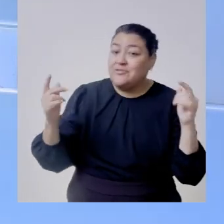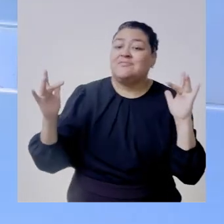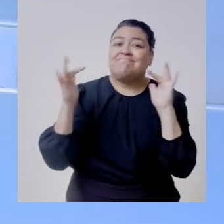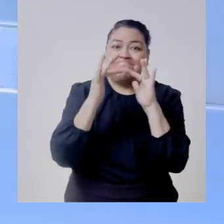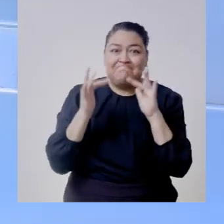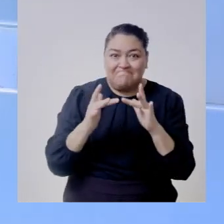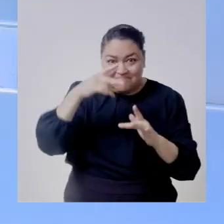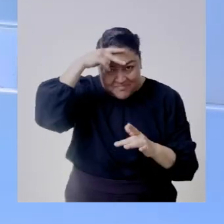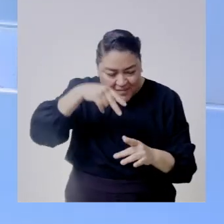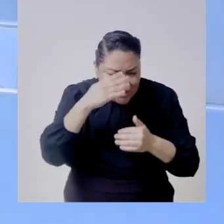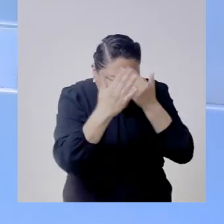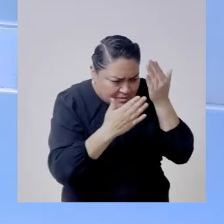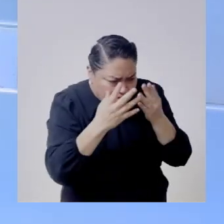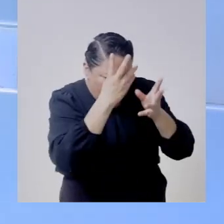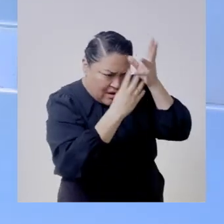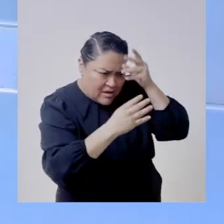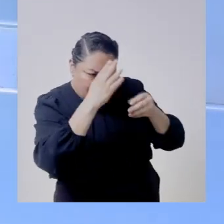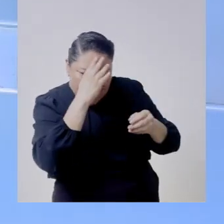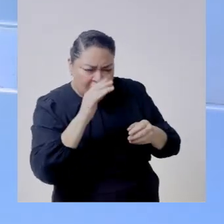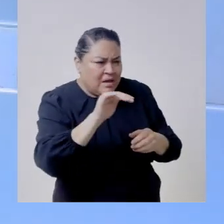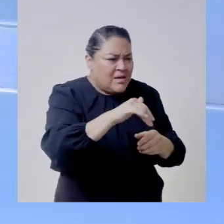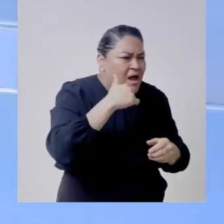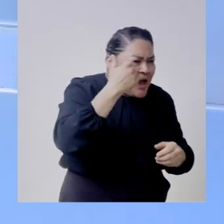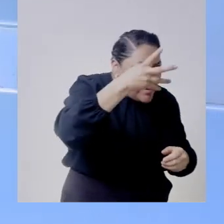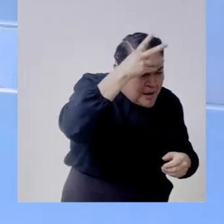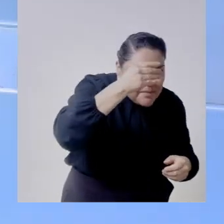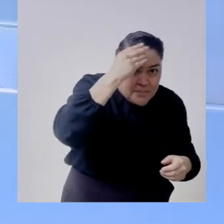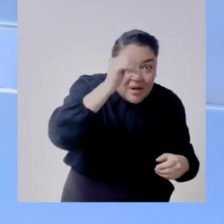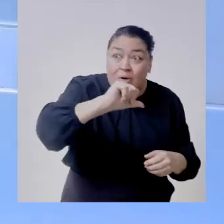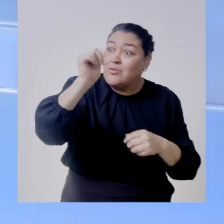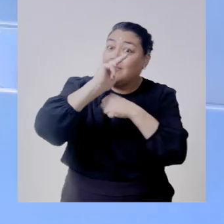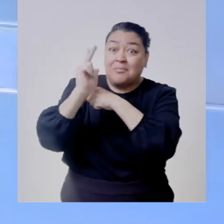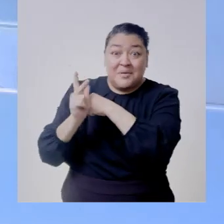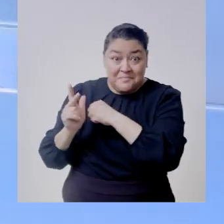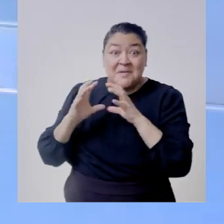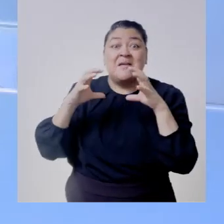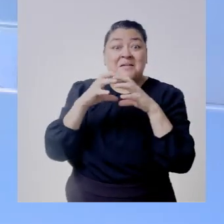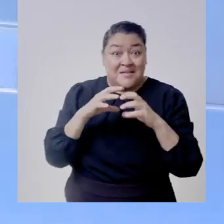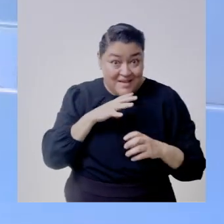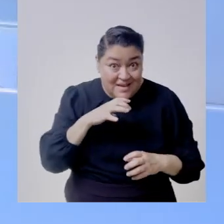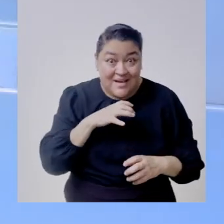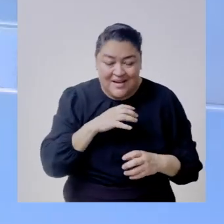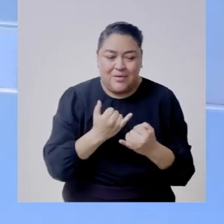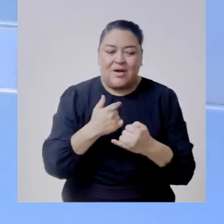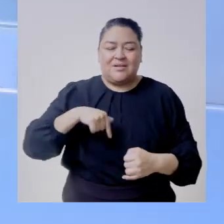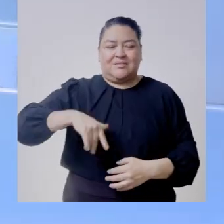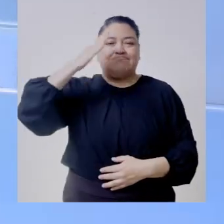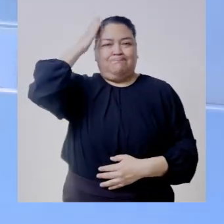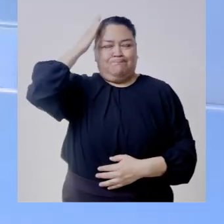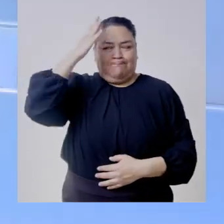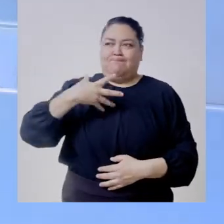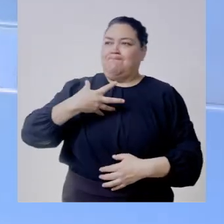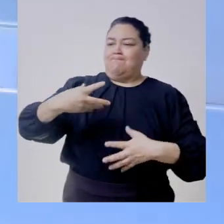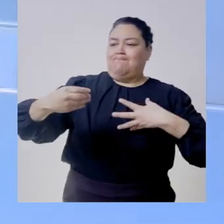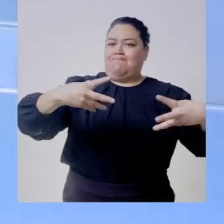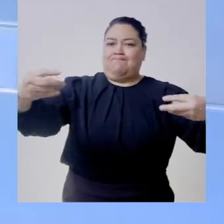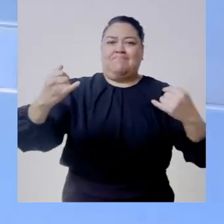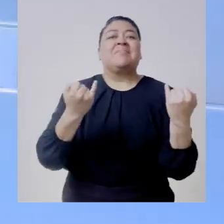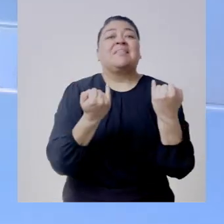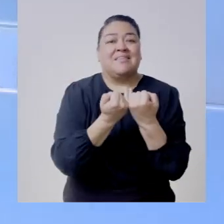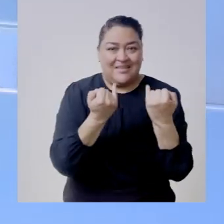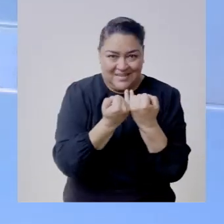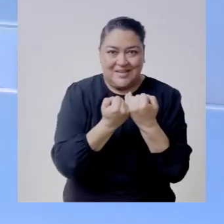han estudiado con nosotros y se acercan internacionalmente somos un referente académico además de